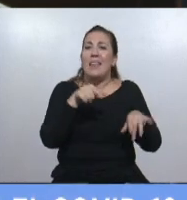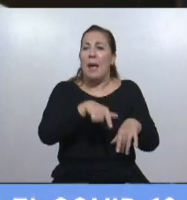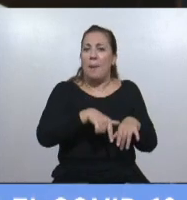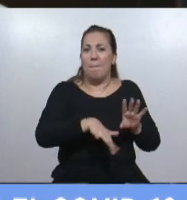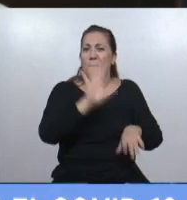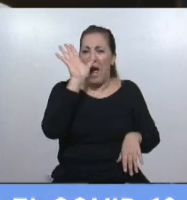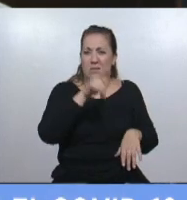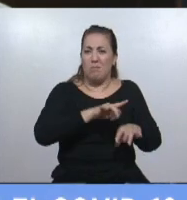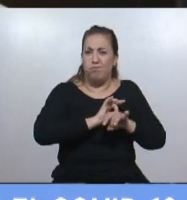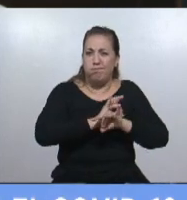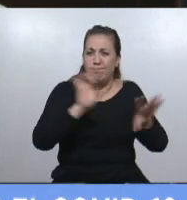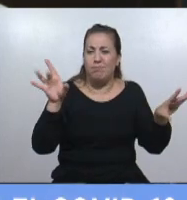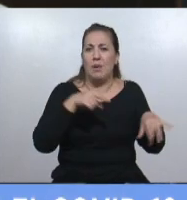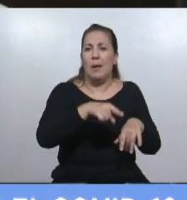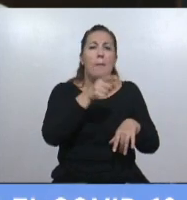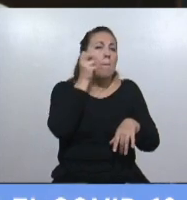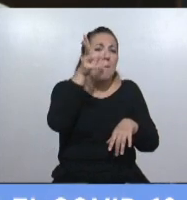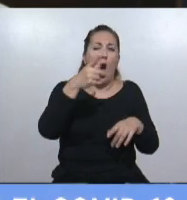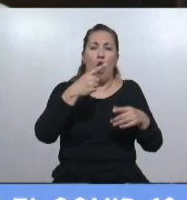indicadores. ¿Qué peor le fue?